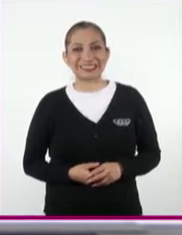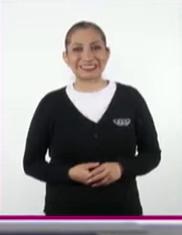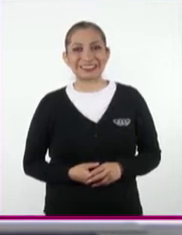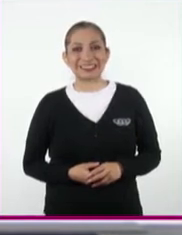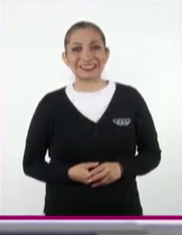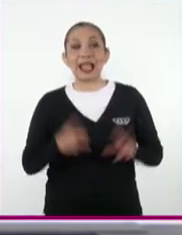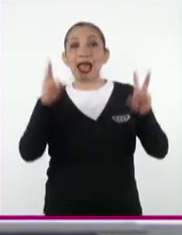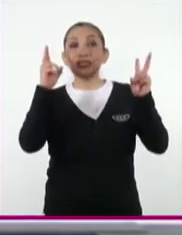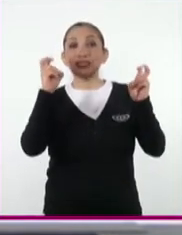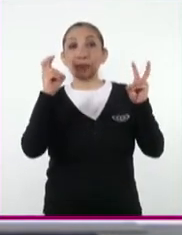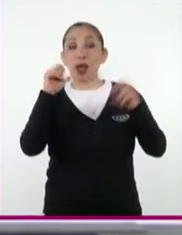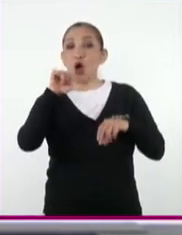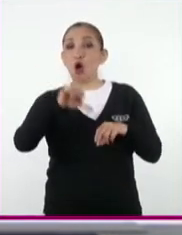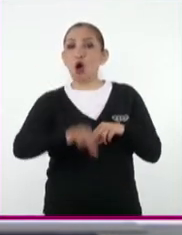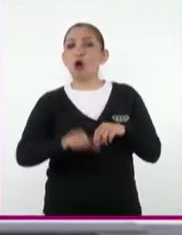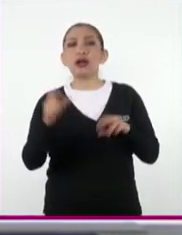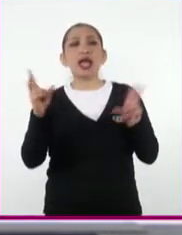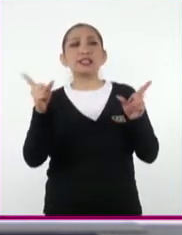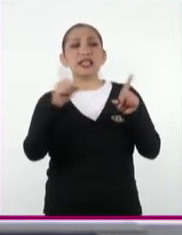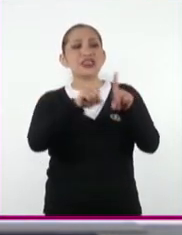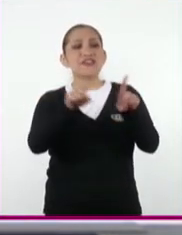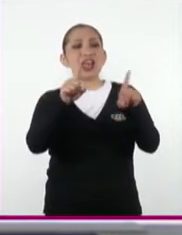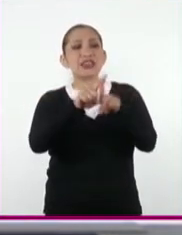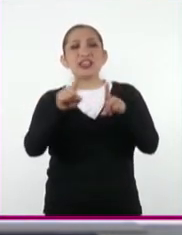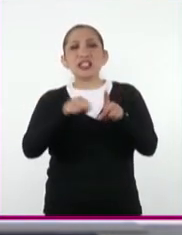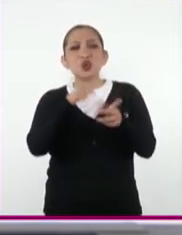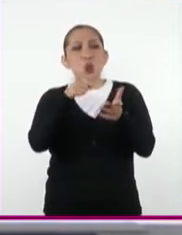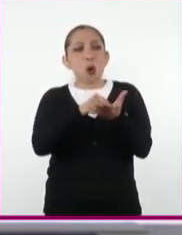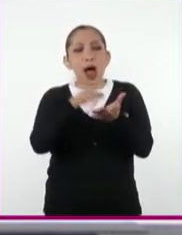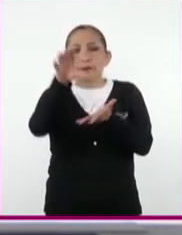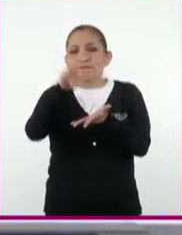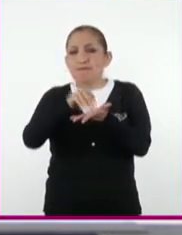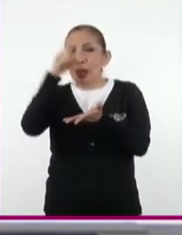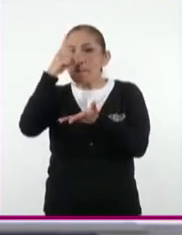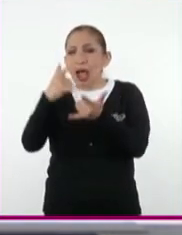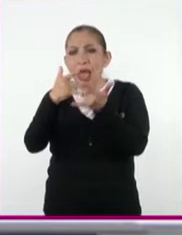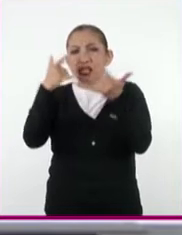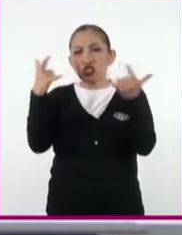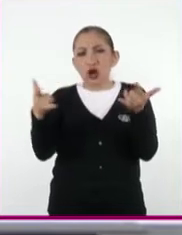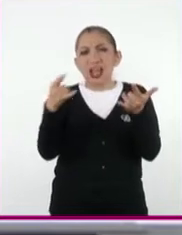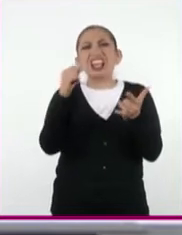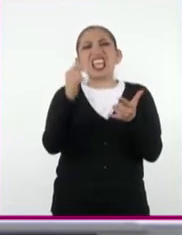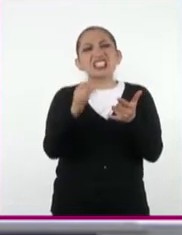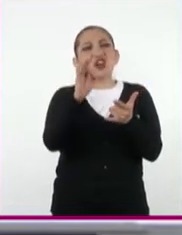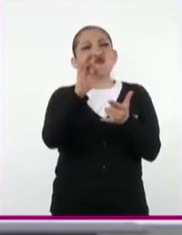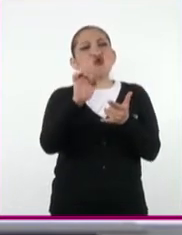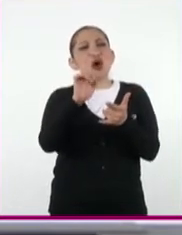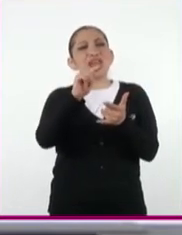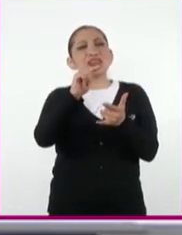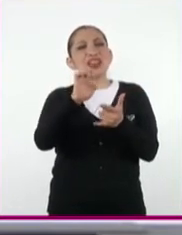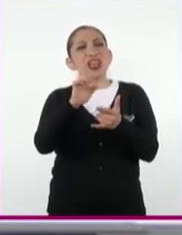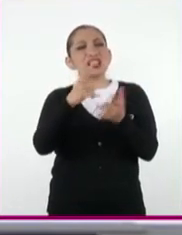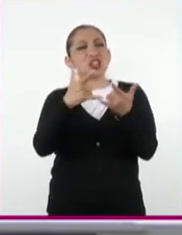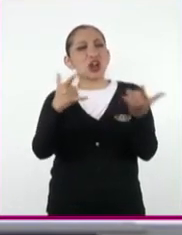El tema a tratar hoy son la variedad de las fuentes históricas. ¿Tú sabes qué es una fuente histórica?